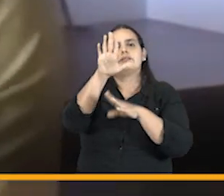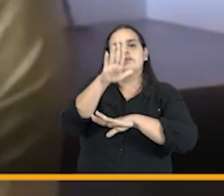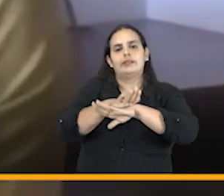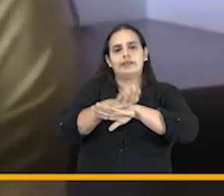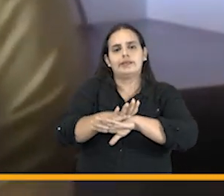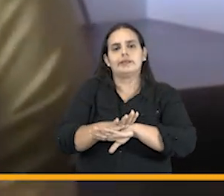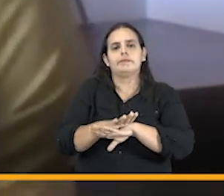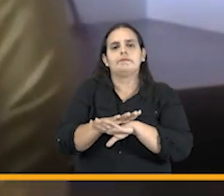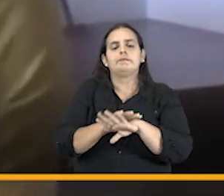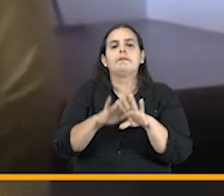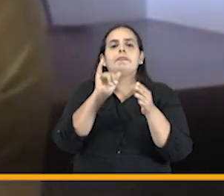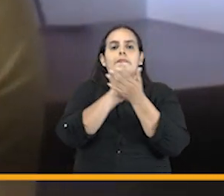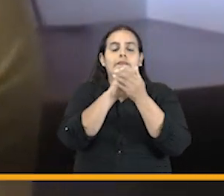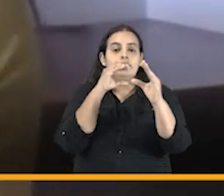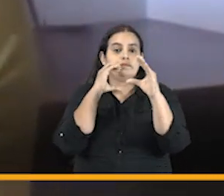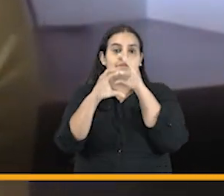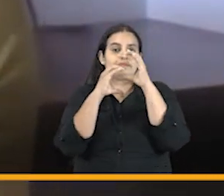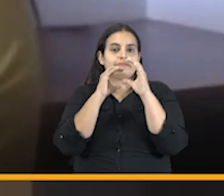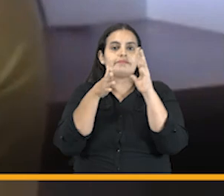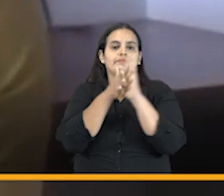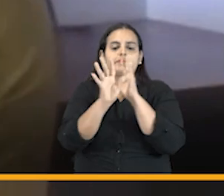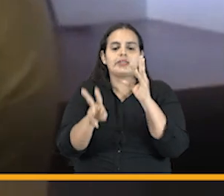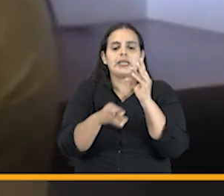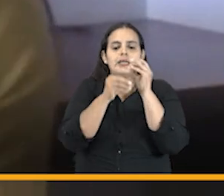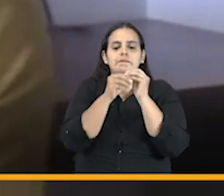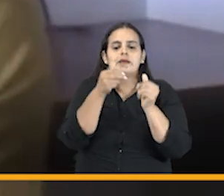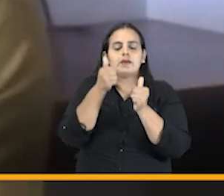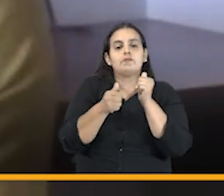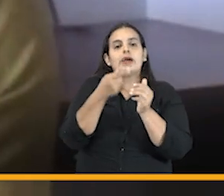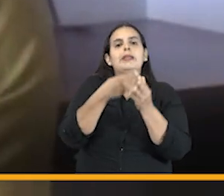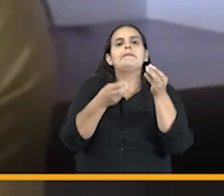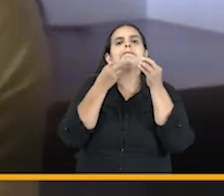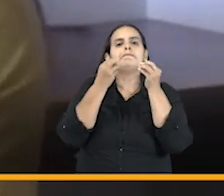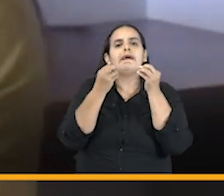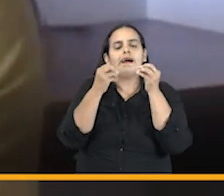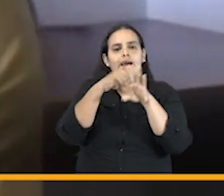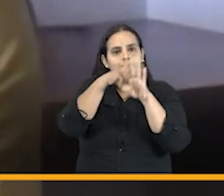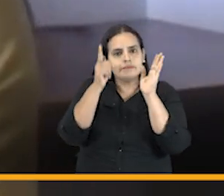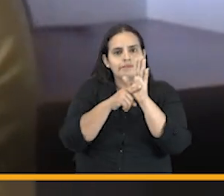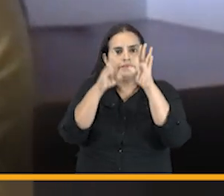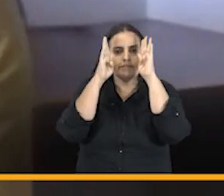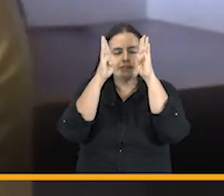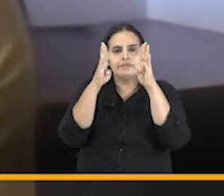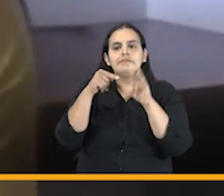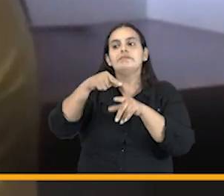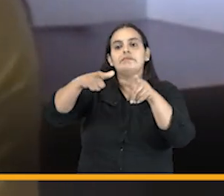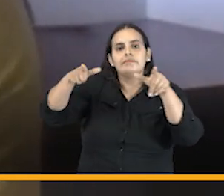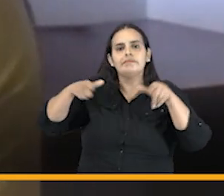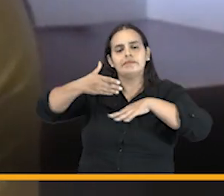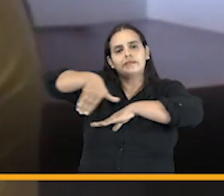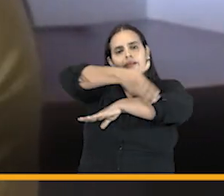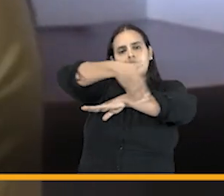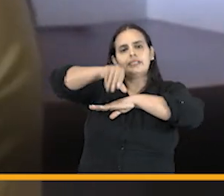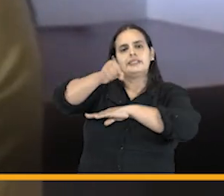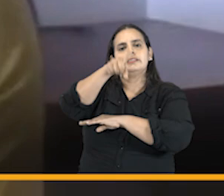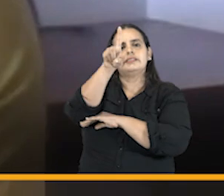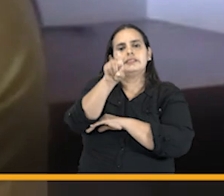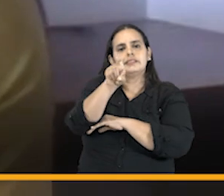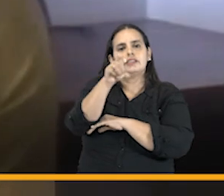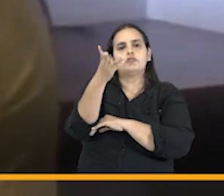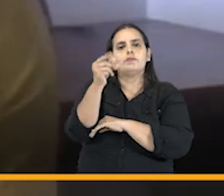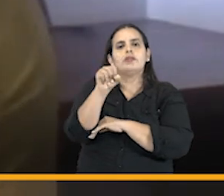la tarde el canal de comunicación habilitado por la entidad para la atención presencial se encuentra ubicado en la calle 16